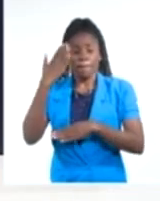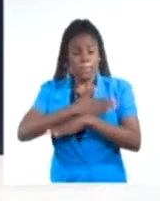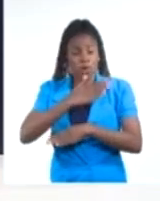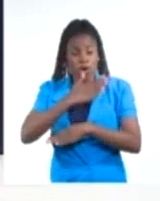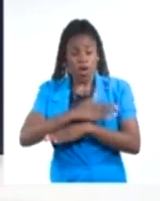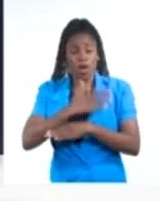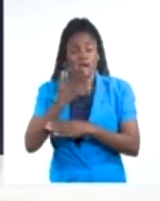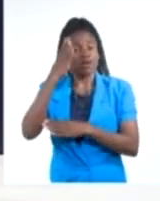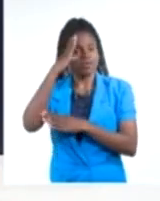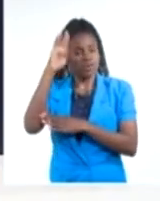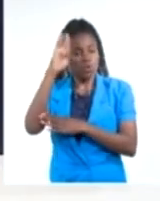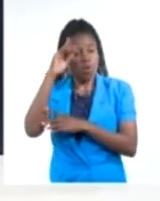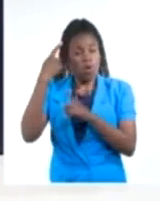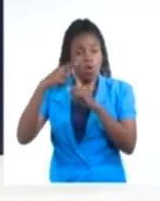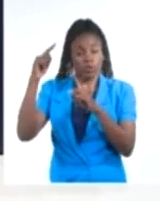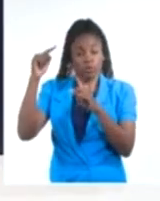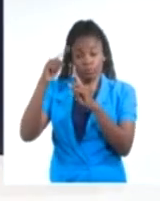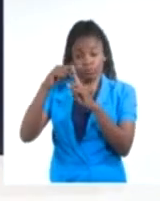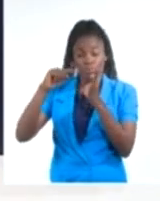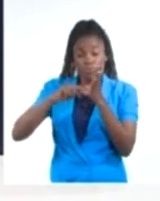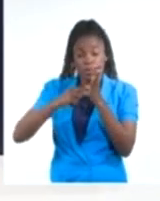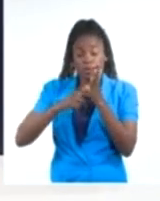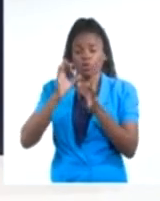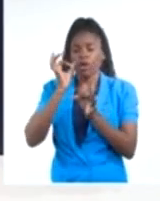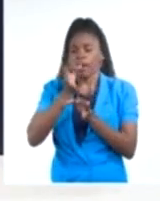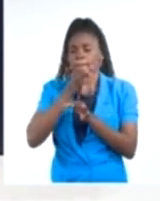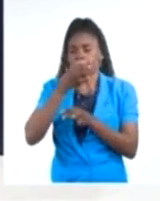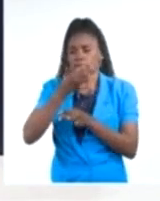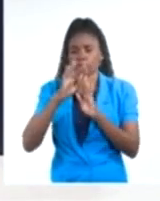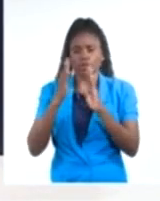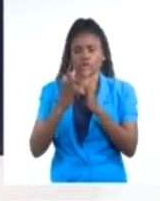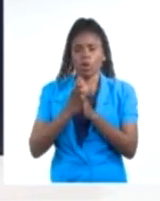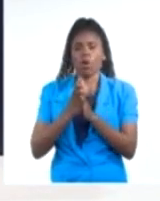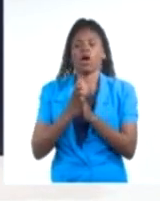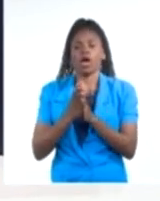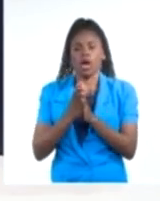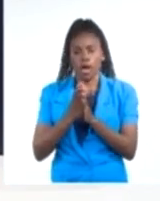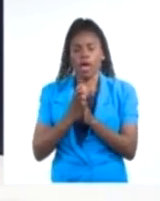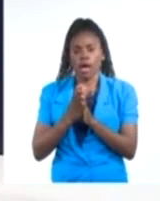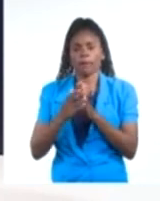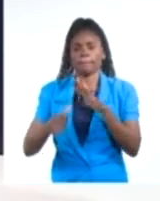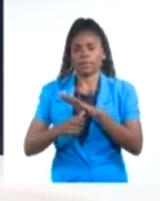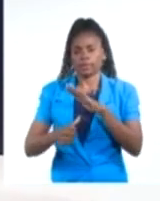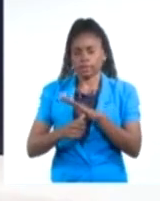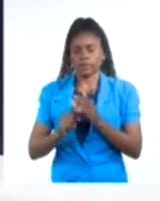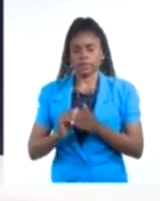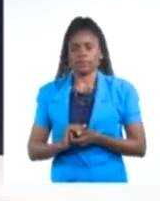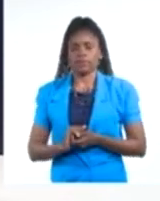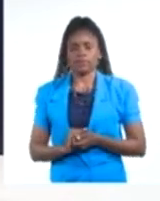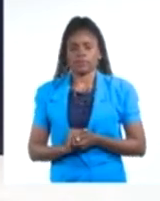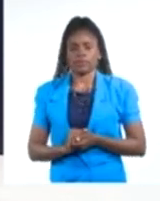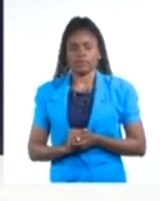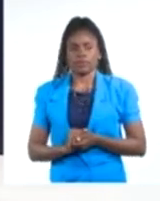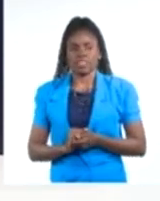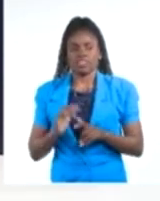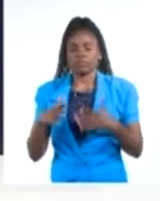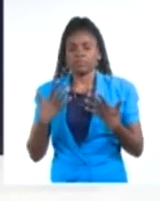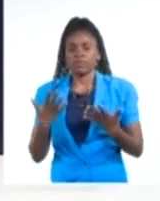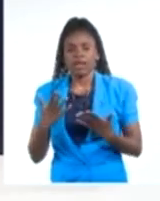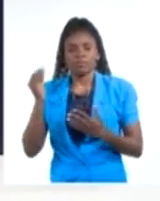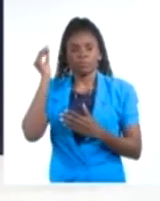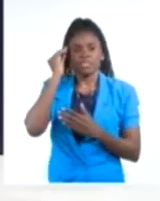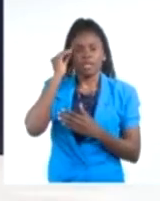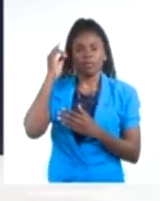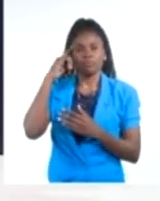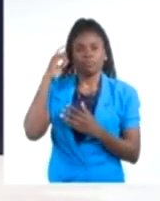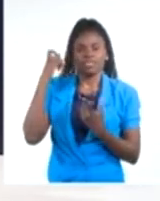tema más discreto entre ambos mandatarios. ¿Cómo habrá tomado Joe Biden ese cuestionamiento respecto a la política hacia